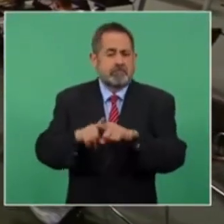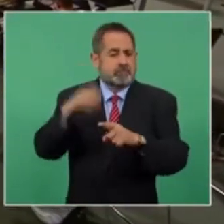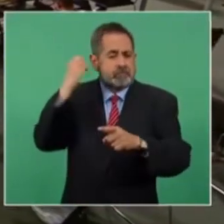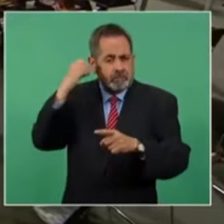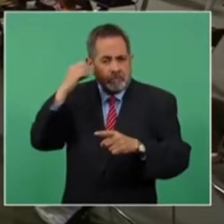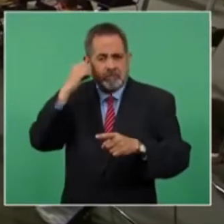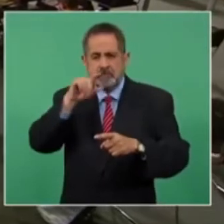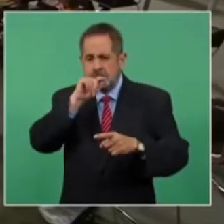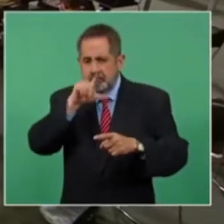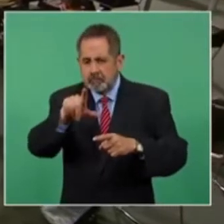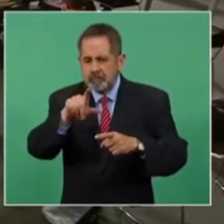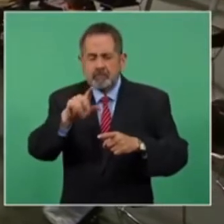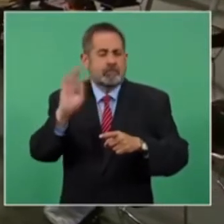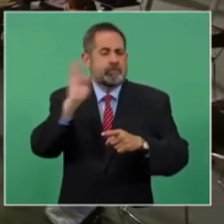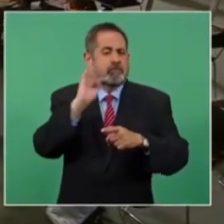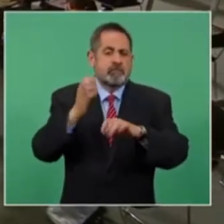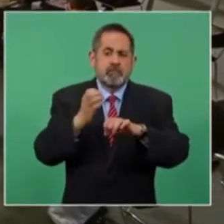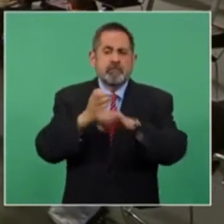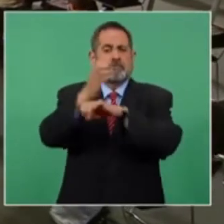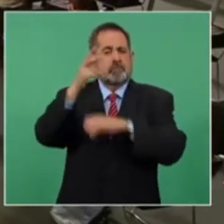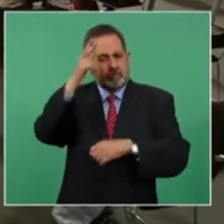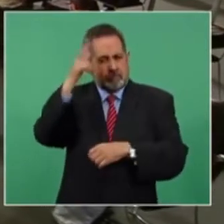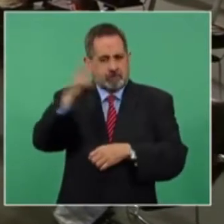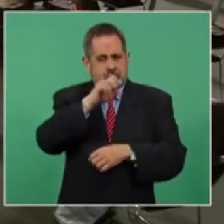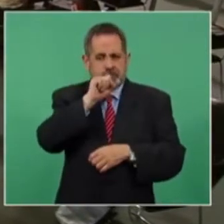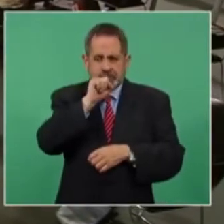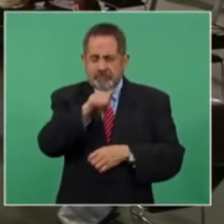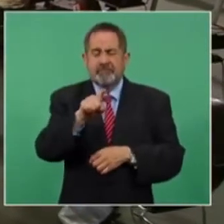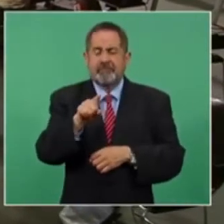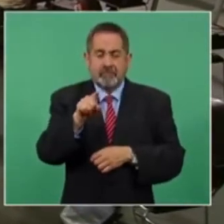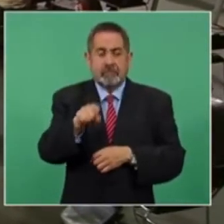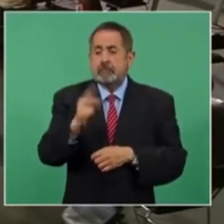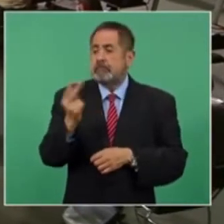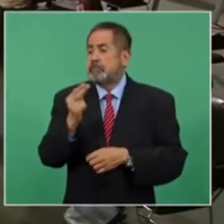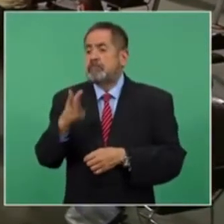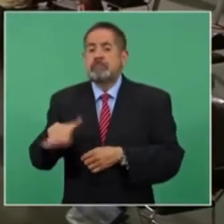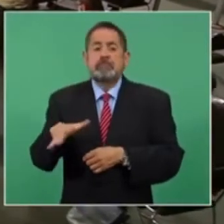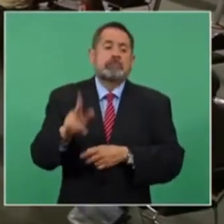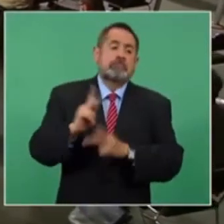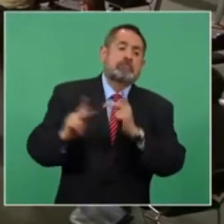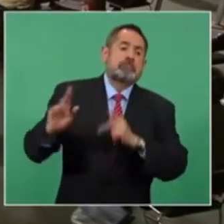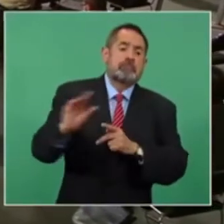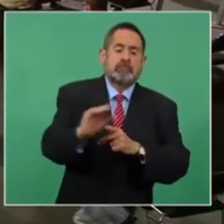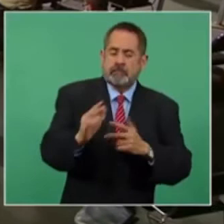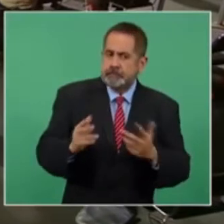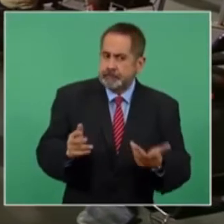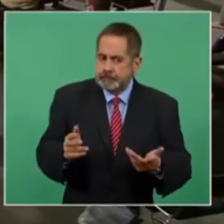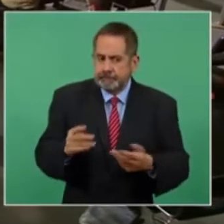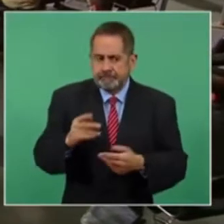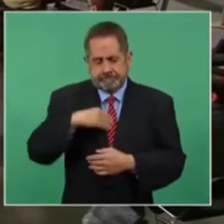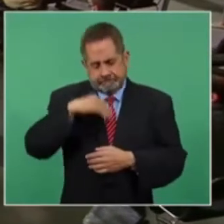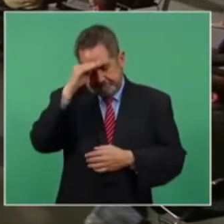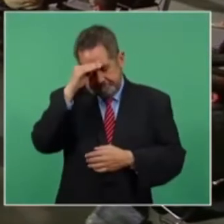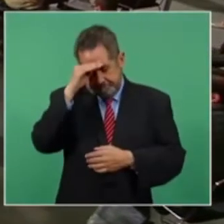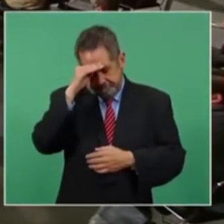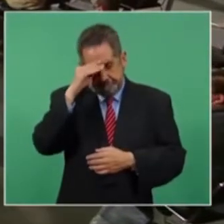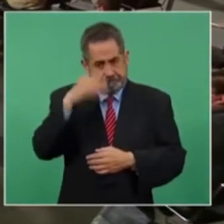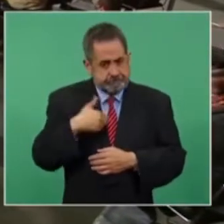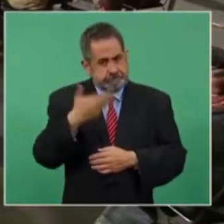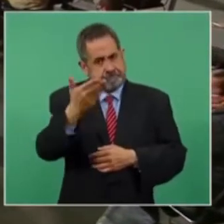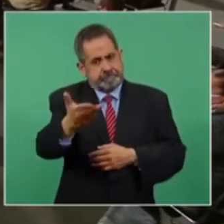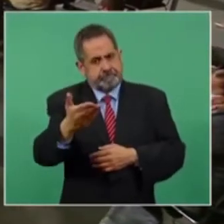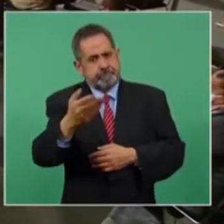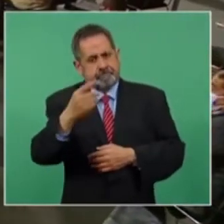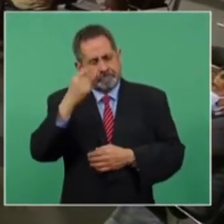Jalisco, quizás el Estado de Hidalgo también estaría buscando este tipo de acciones. La reflexión que le pediría yo